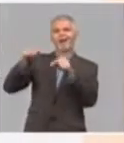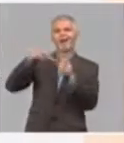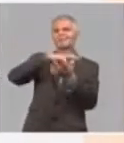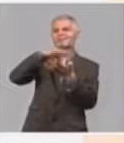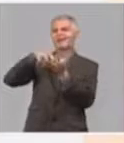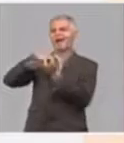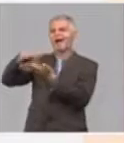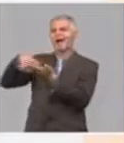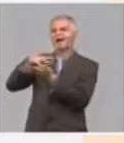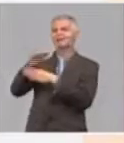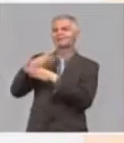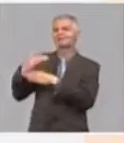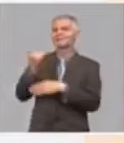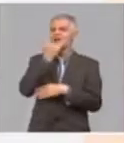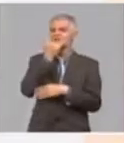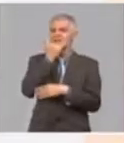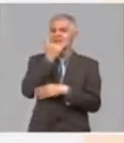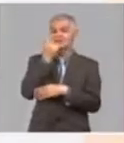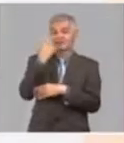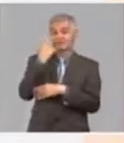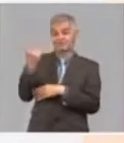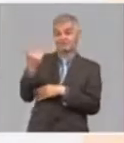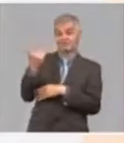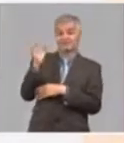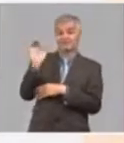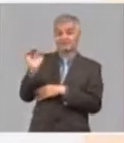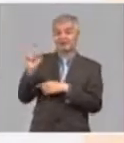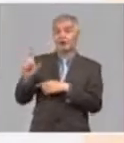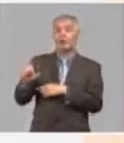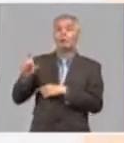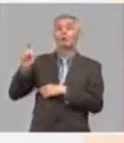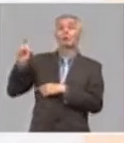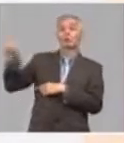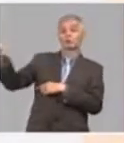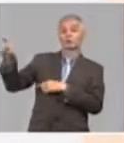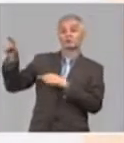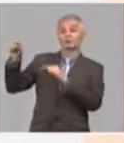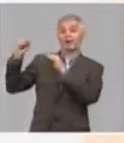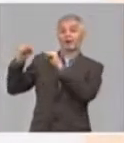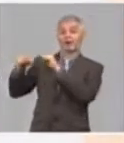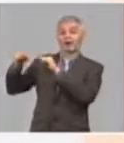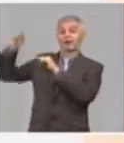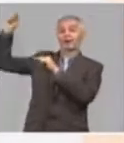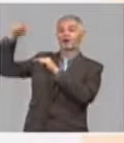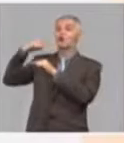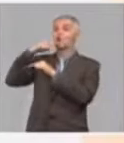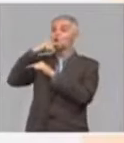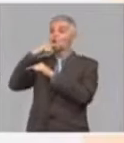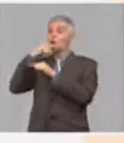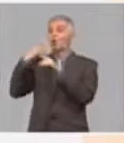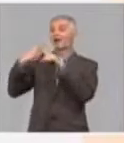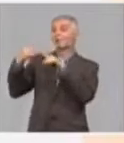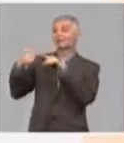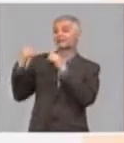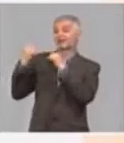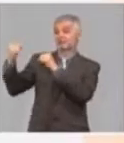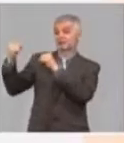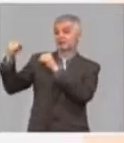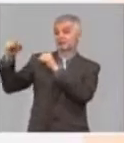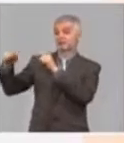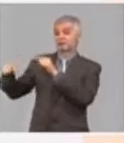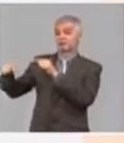sequía. Fíjense la última, cómo ha crecido el rojo y el carmelito oscuro, que son